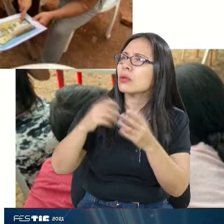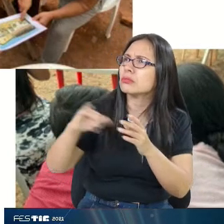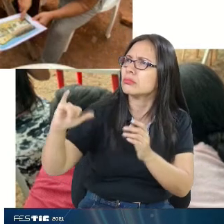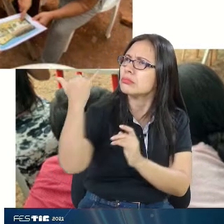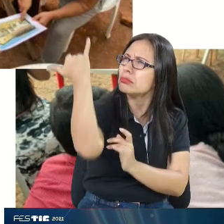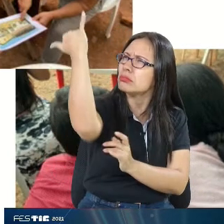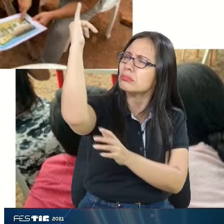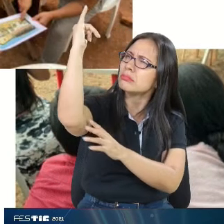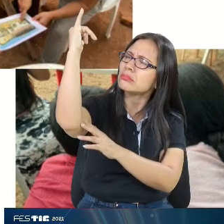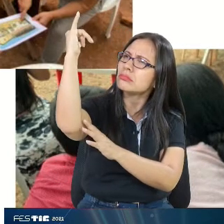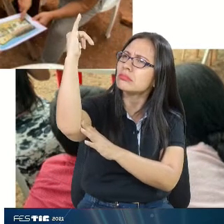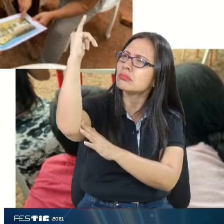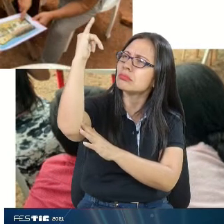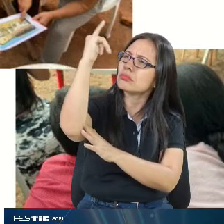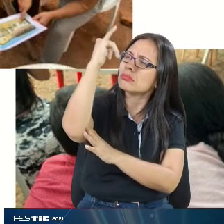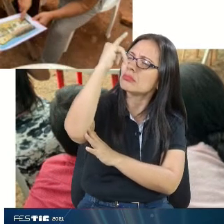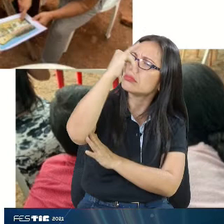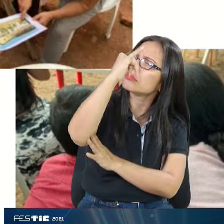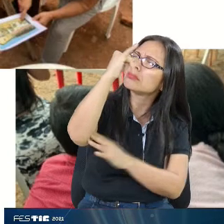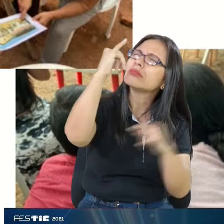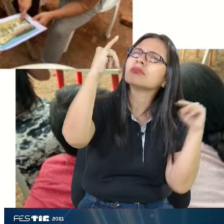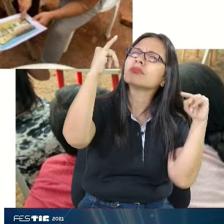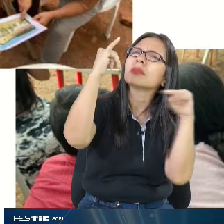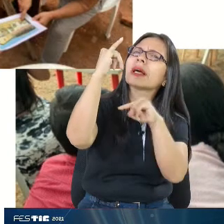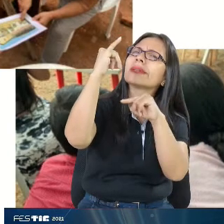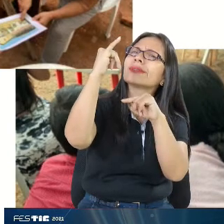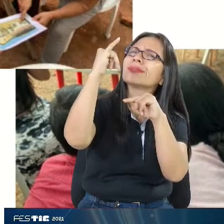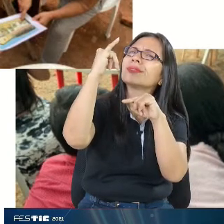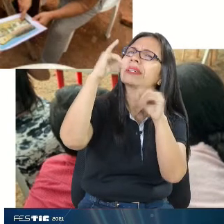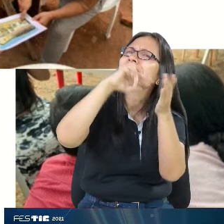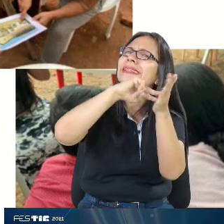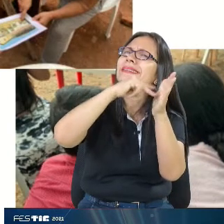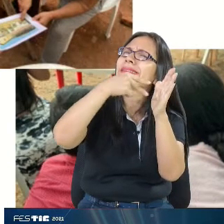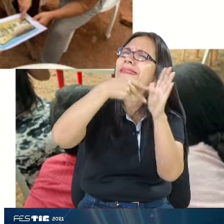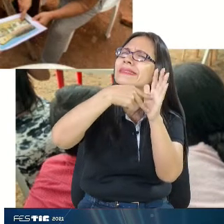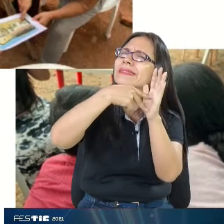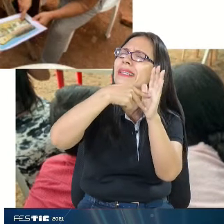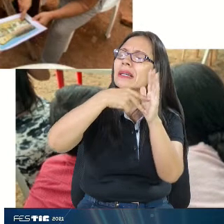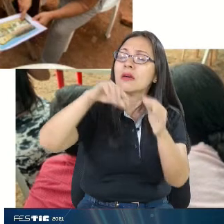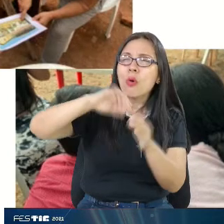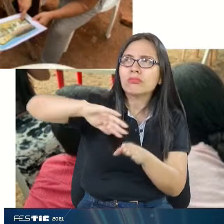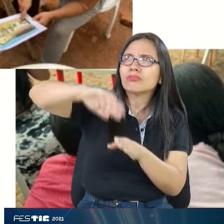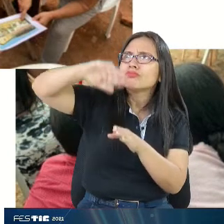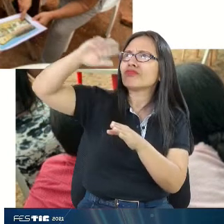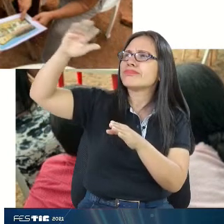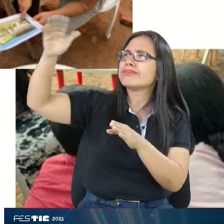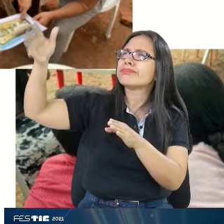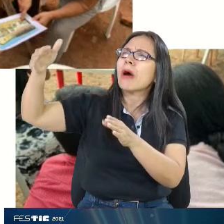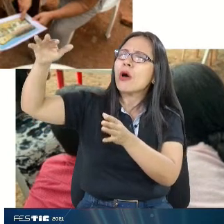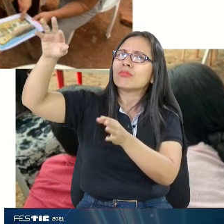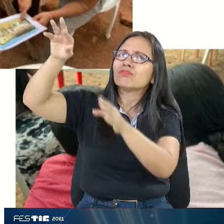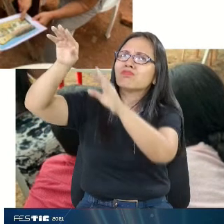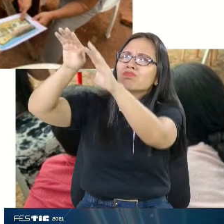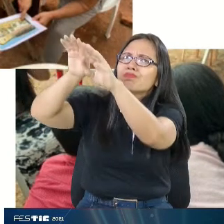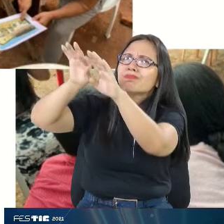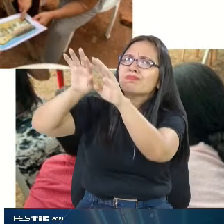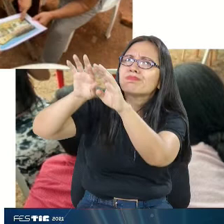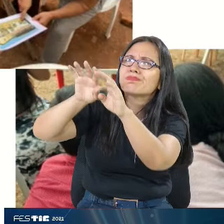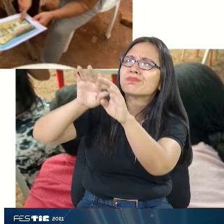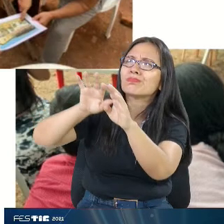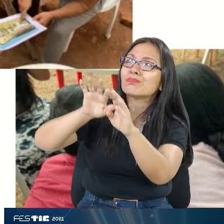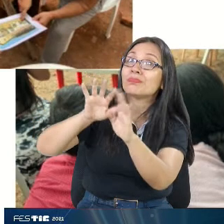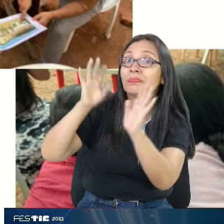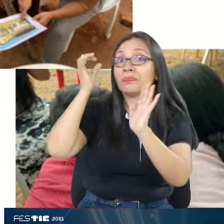está inclinado, ¿eso qué me quiere decir? Puede ser un posible desplazamiento de terreno. que si yo tengo una huella sobre